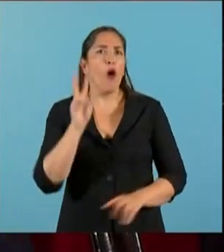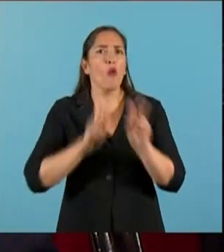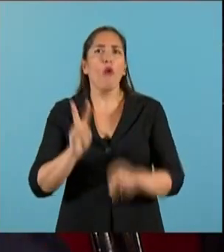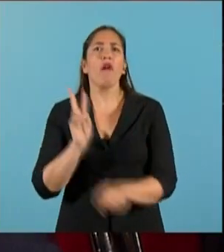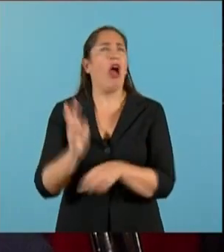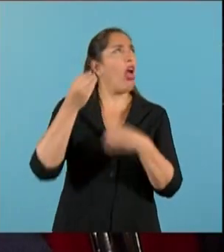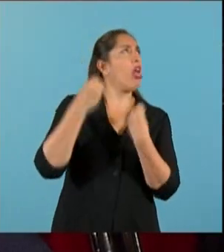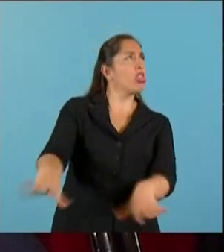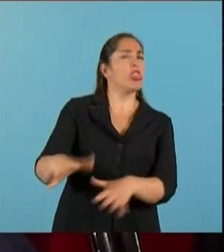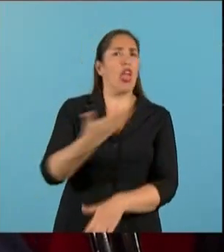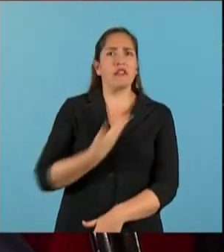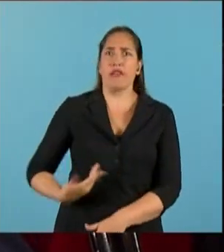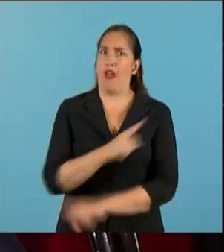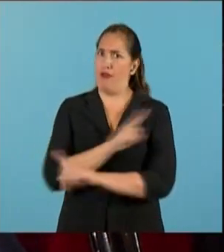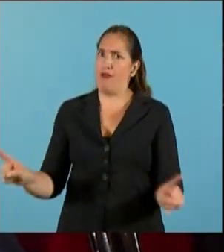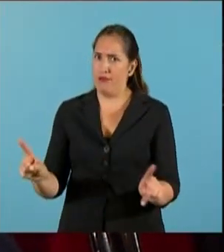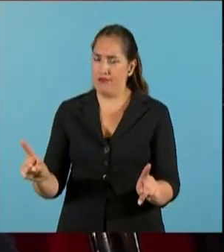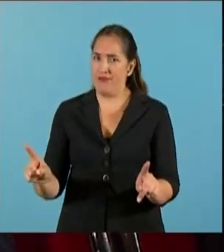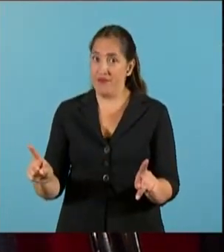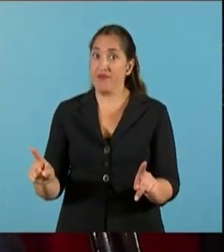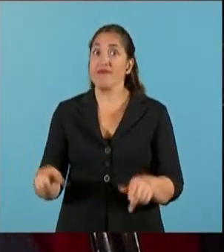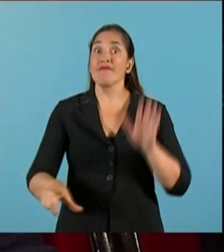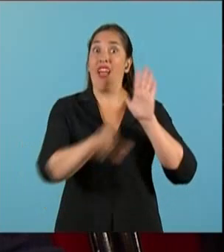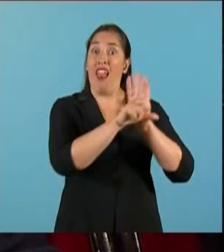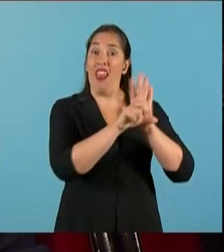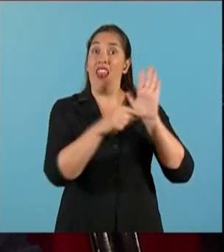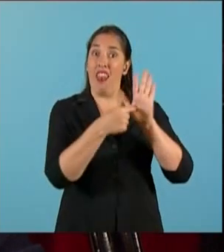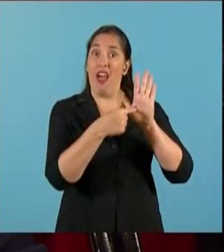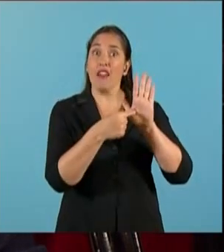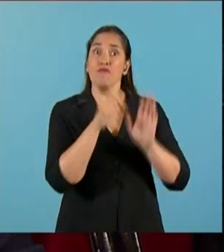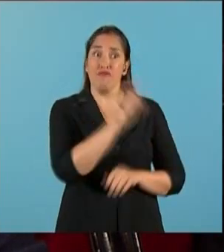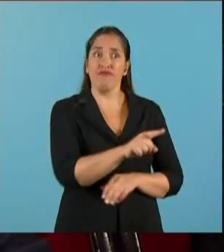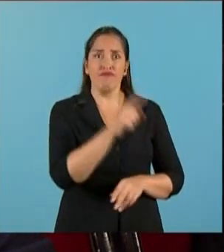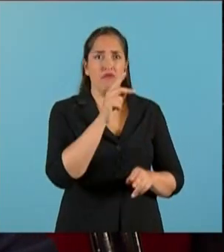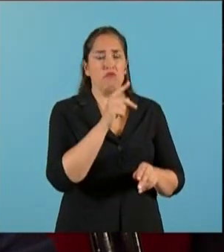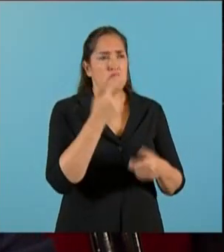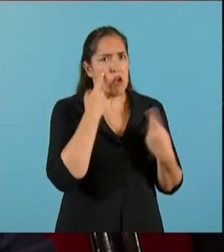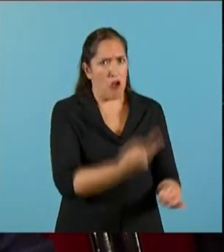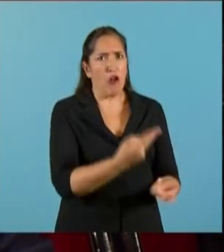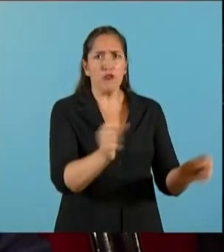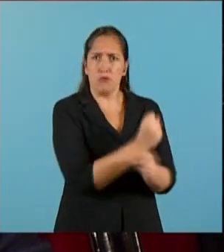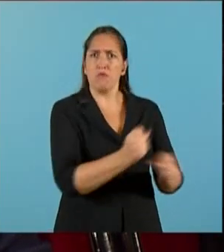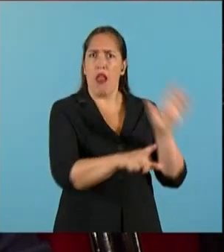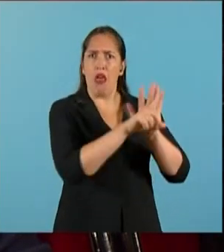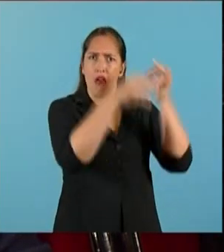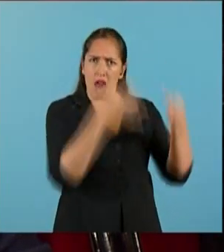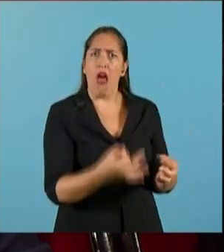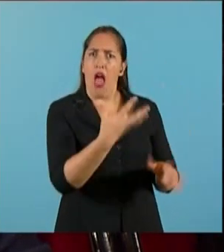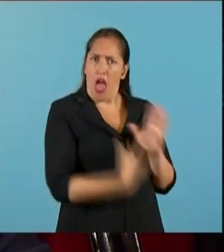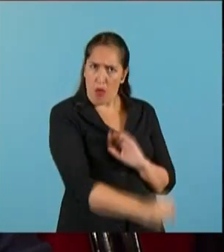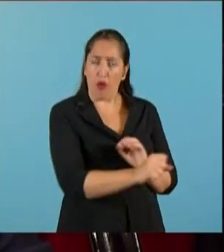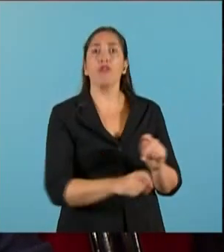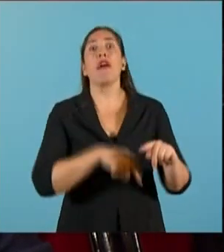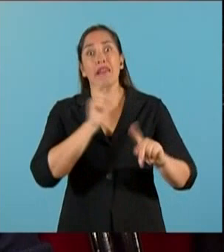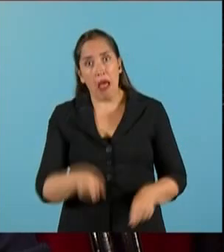desprotección del Estado. Junto a la ley que buscará legalizar el aborto, enviaremos al Congreso Nacional un proyecto